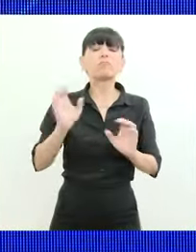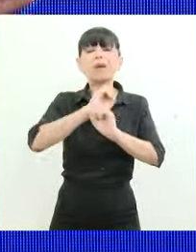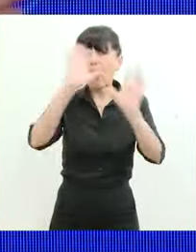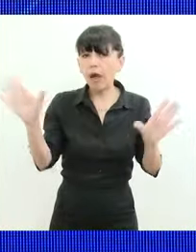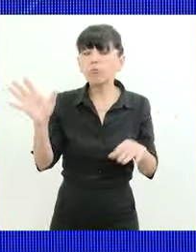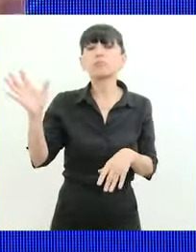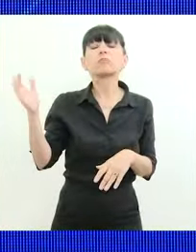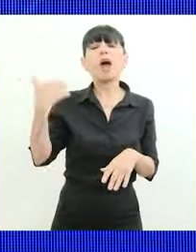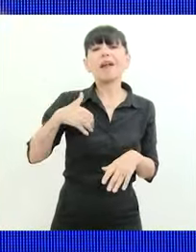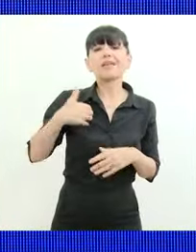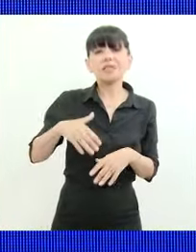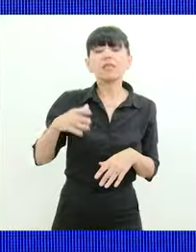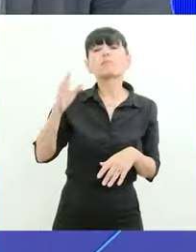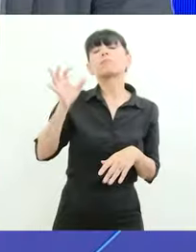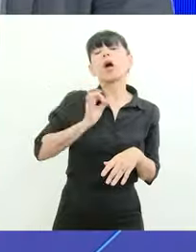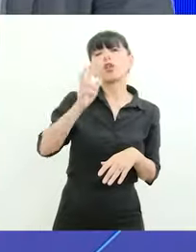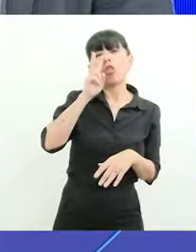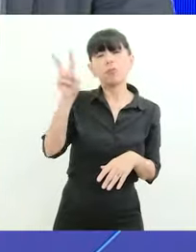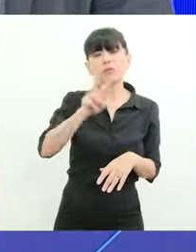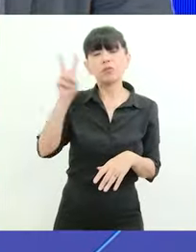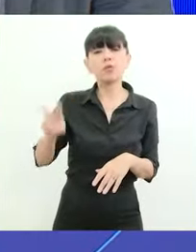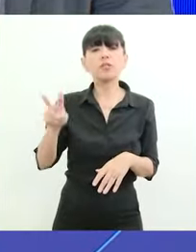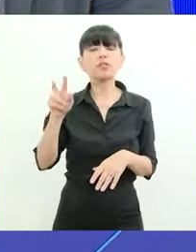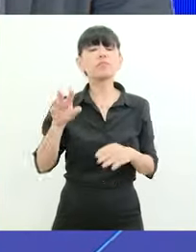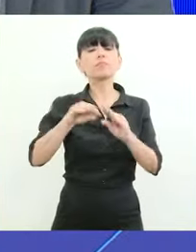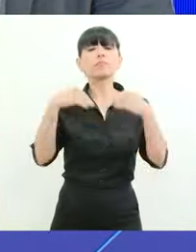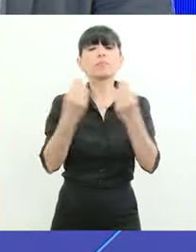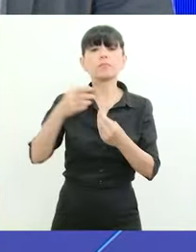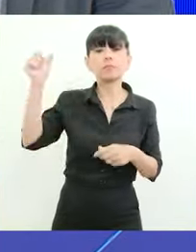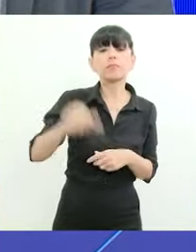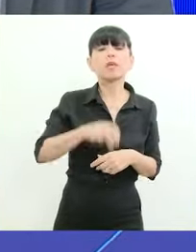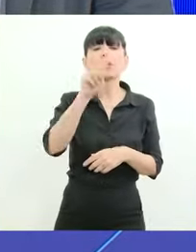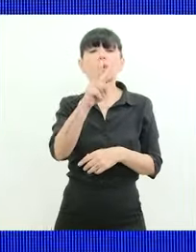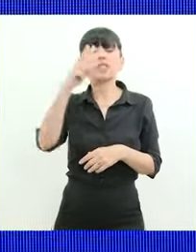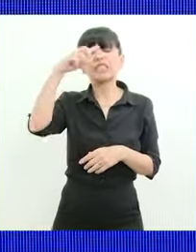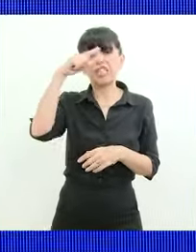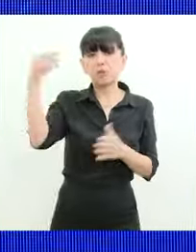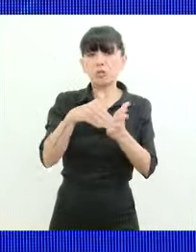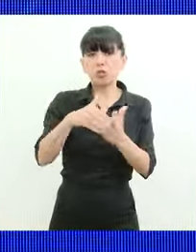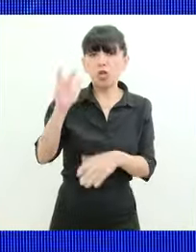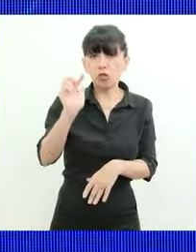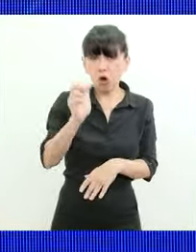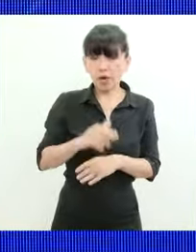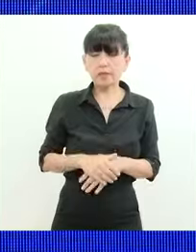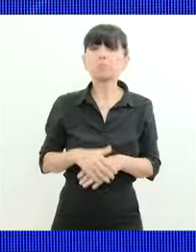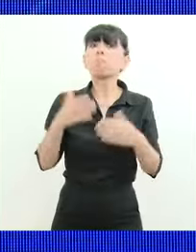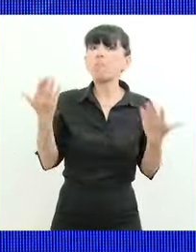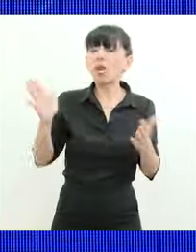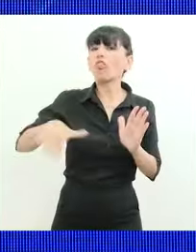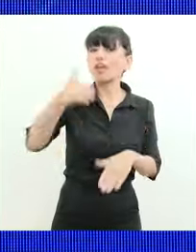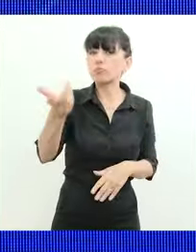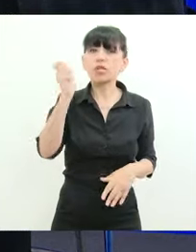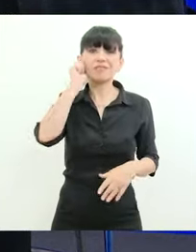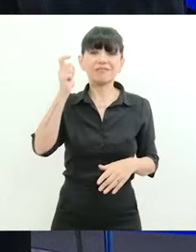fue deficitaria en más de 7 mil millones de dólares en matriz energética. Con estas obras, el gasoducto Néstor Kirchner,